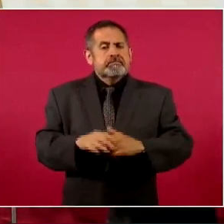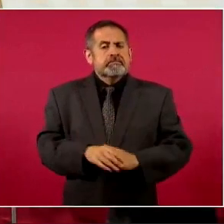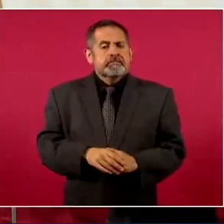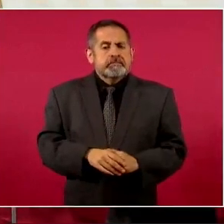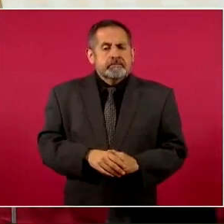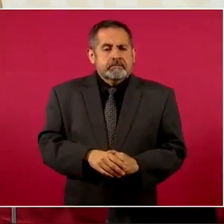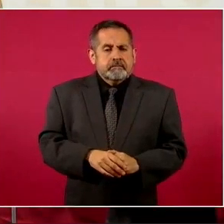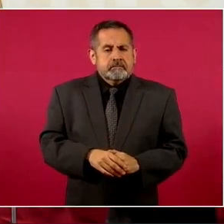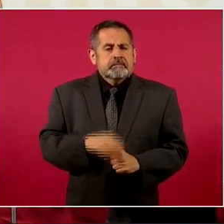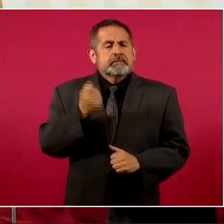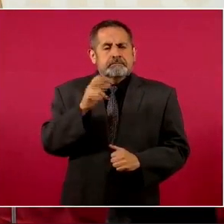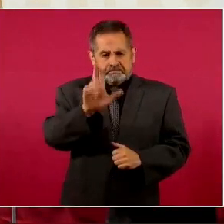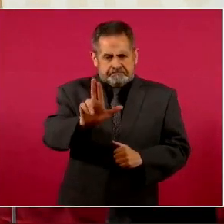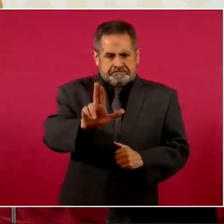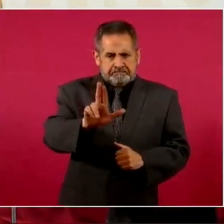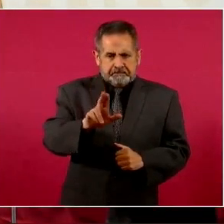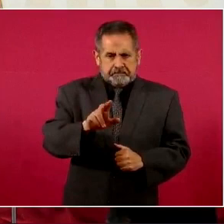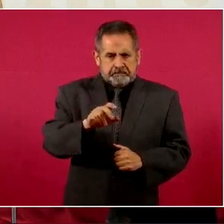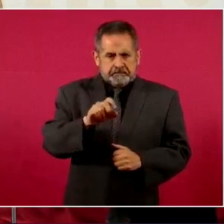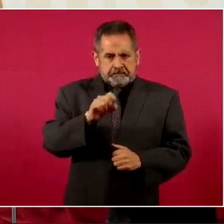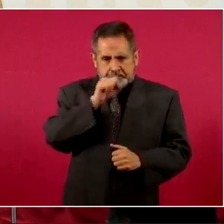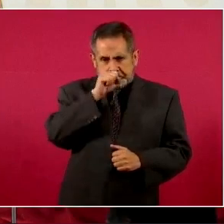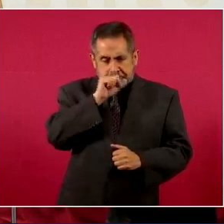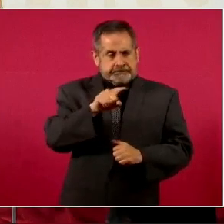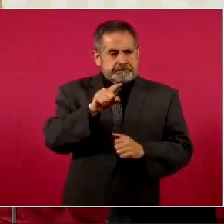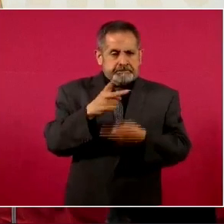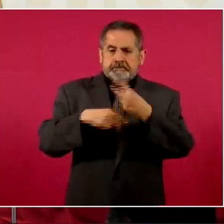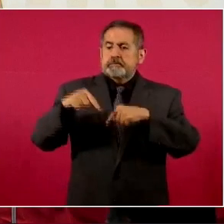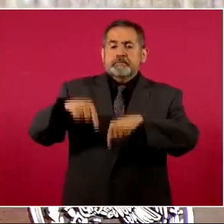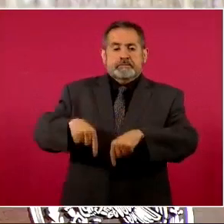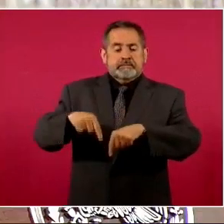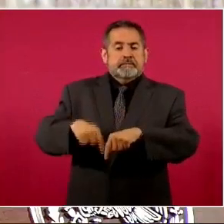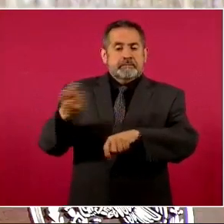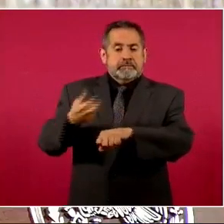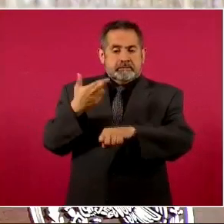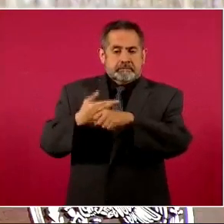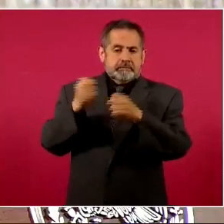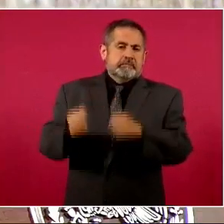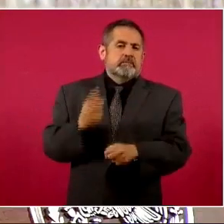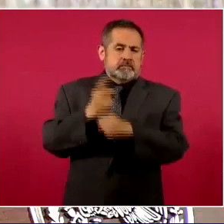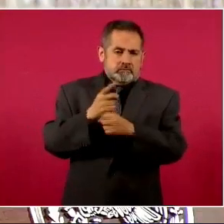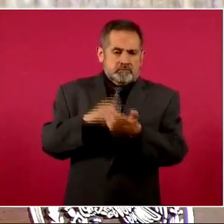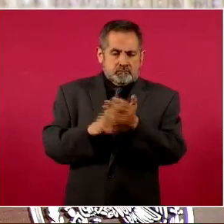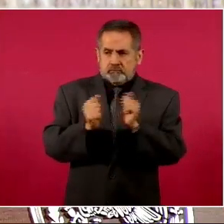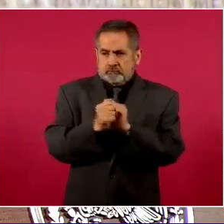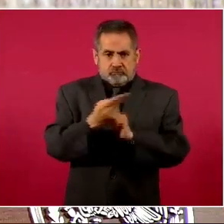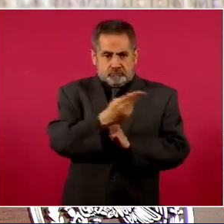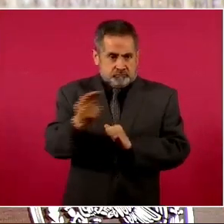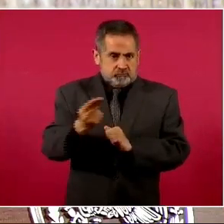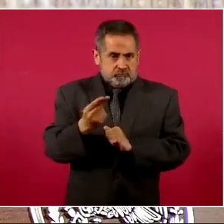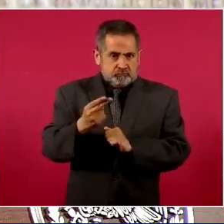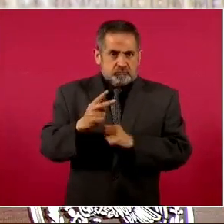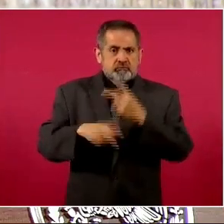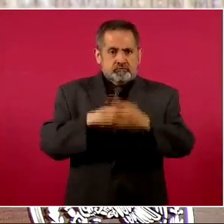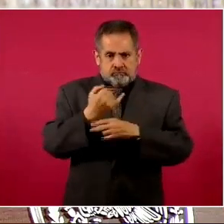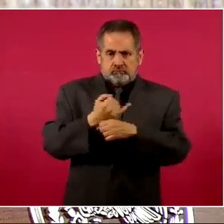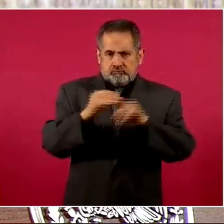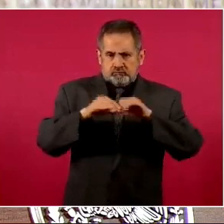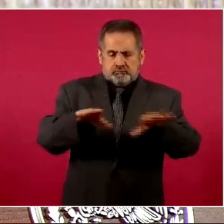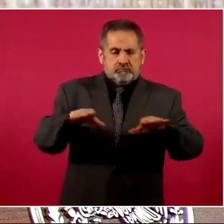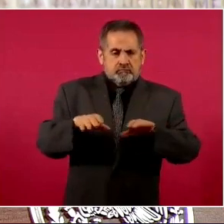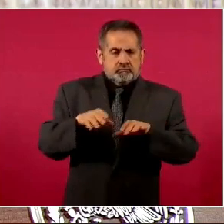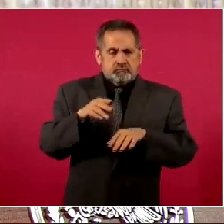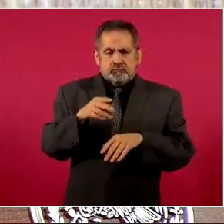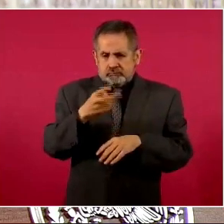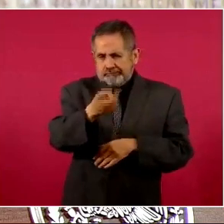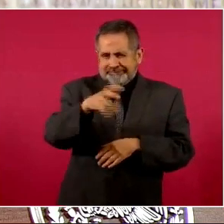El martes próximo va a estar aquí la secretaria de Seguridad con ustedes y les va a informar sobre